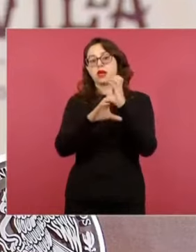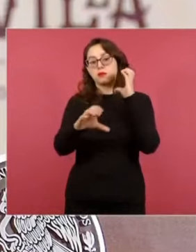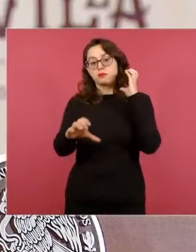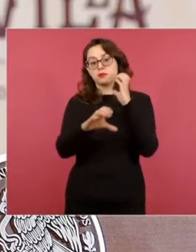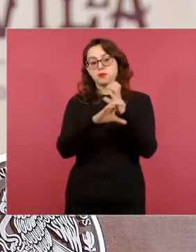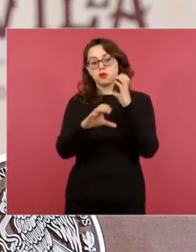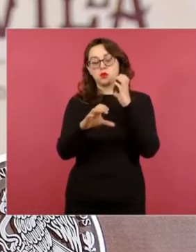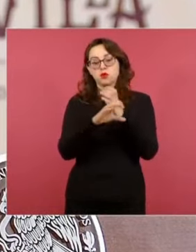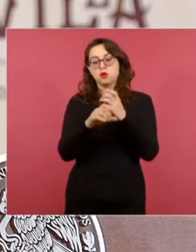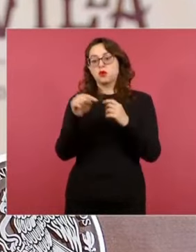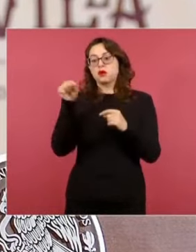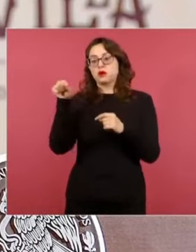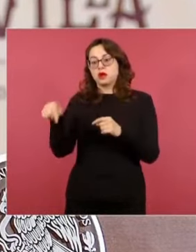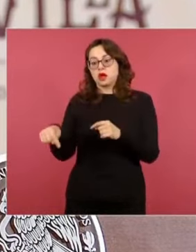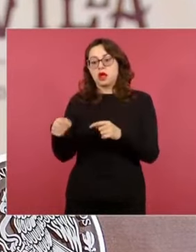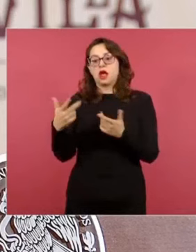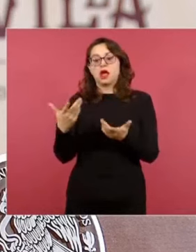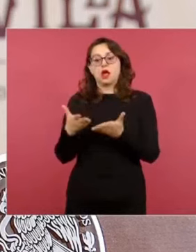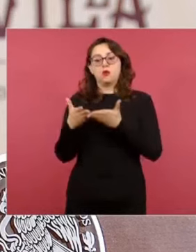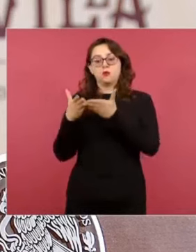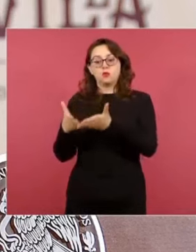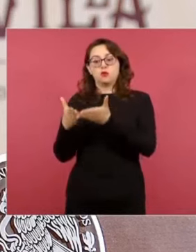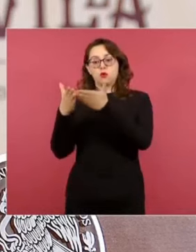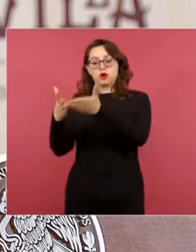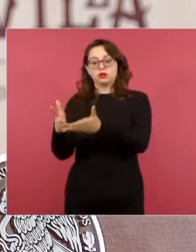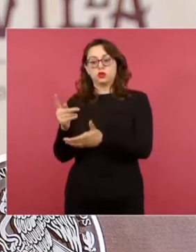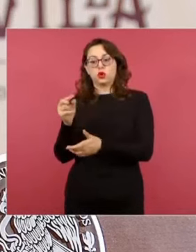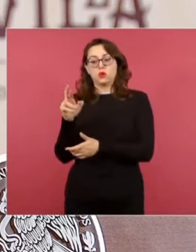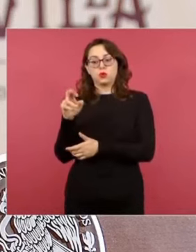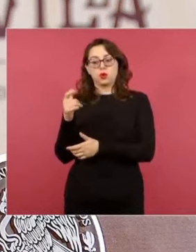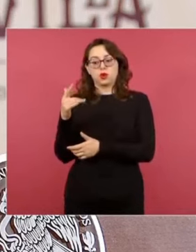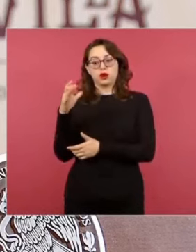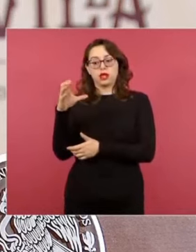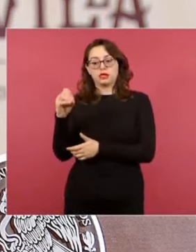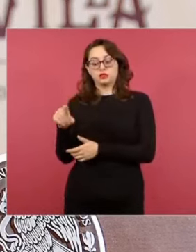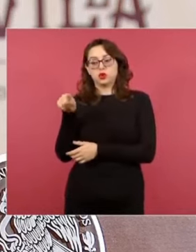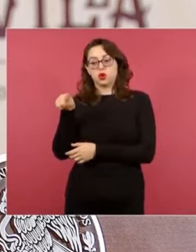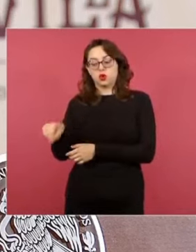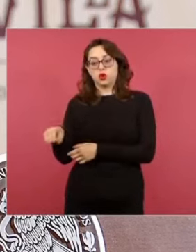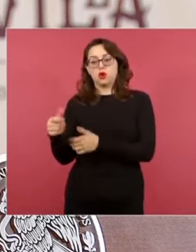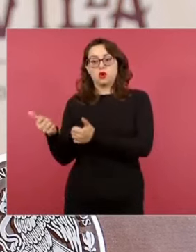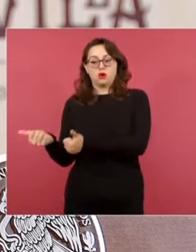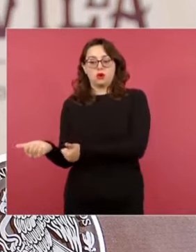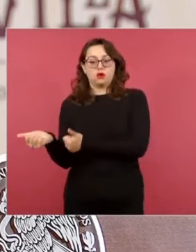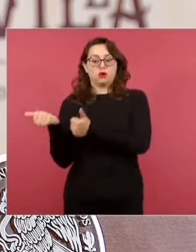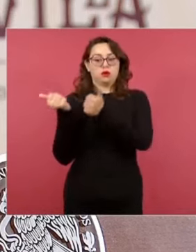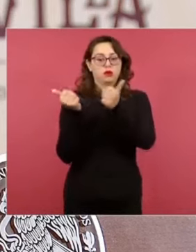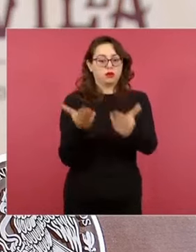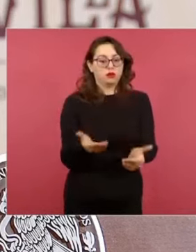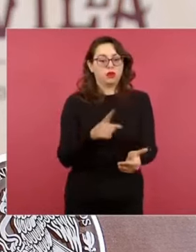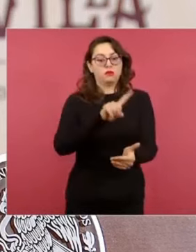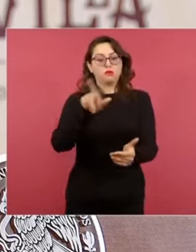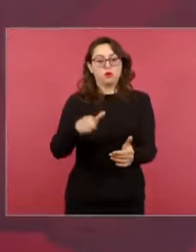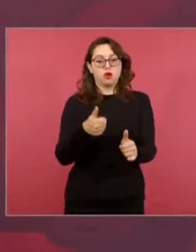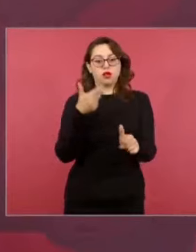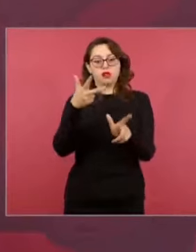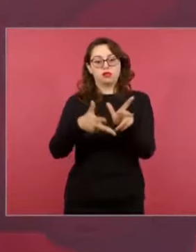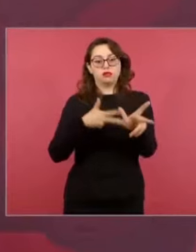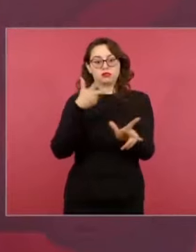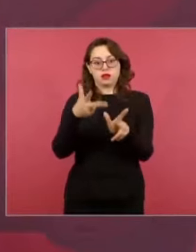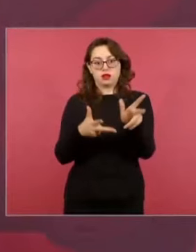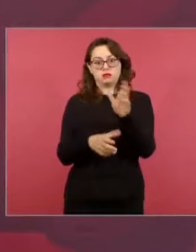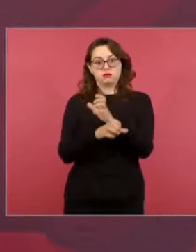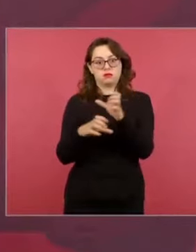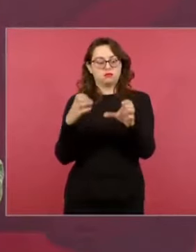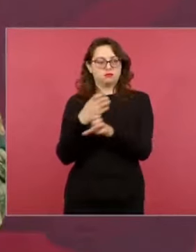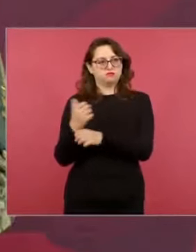desde el puerto de Progreso hasta la Riviera Maya. En suma, estas obras han generado más